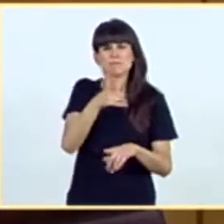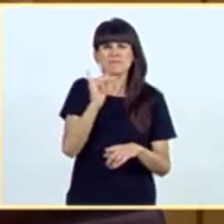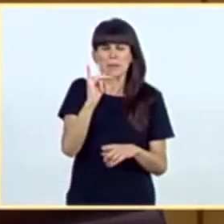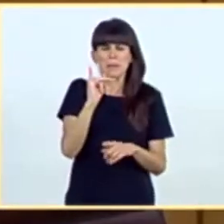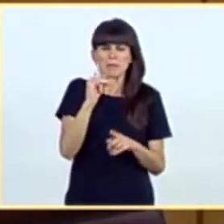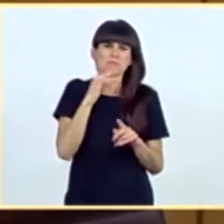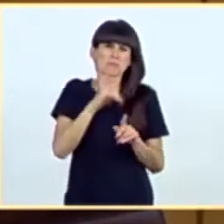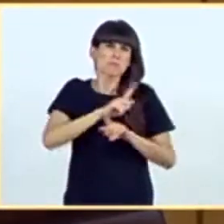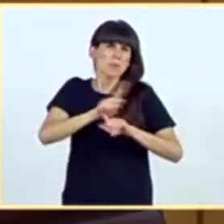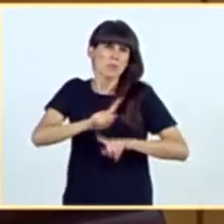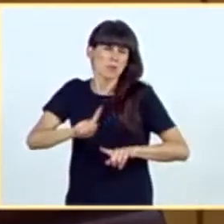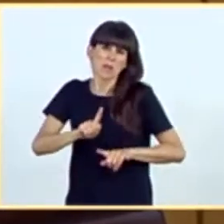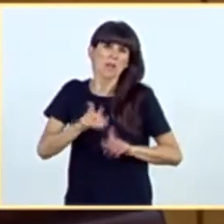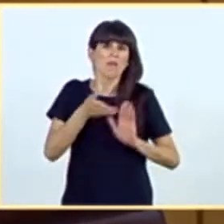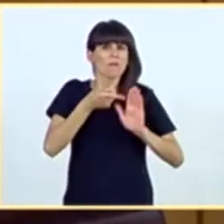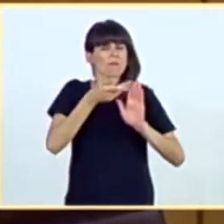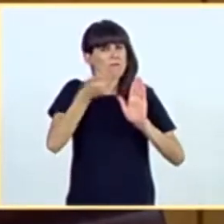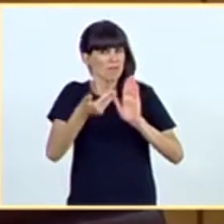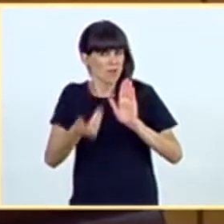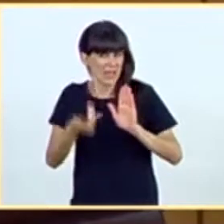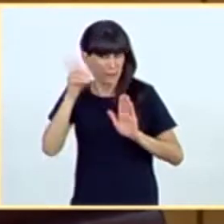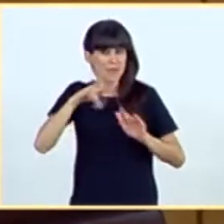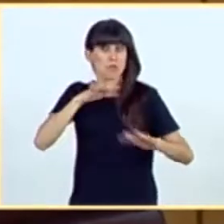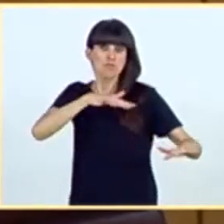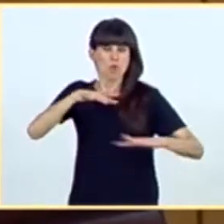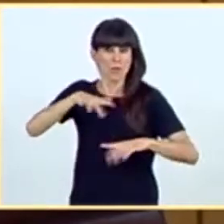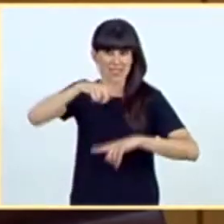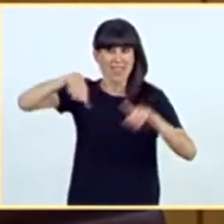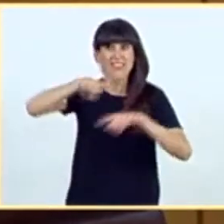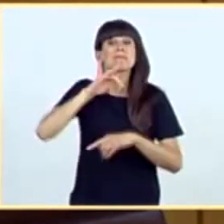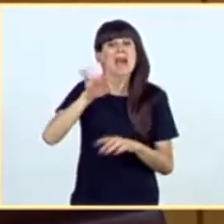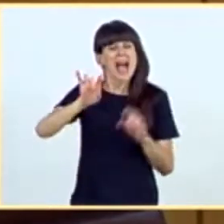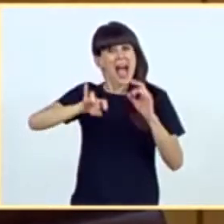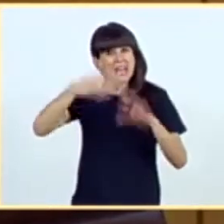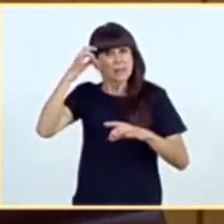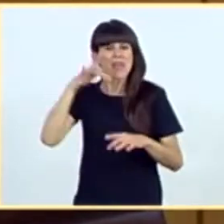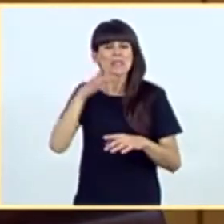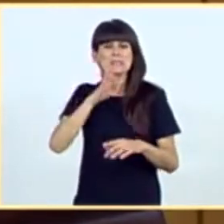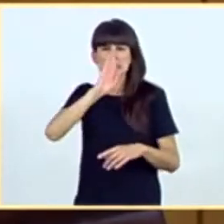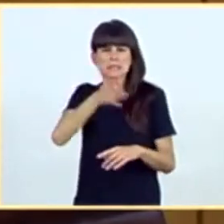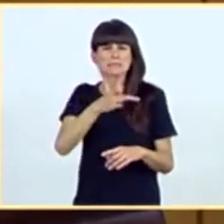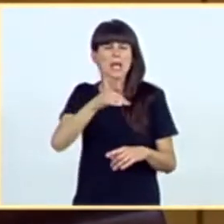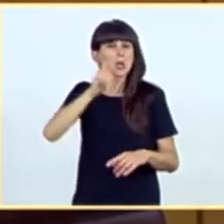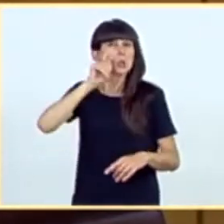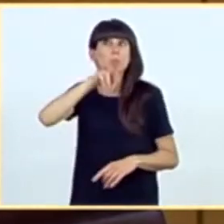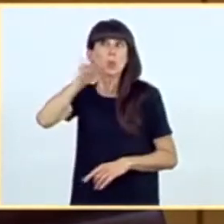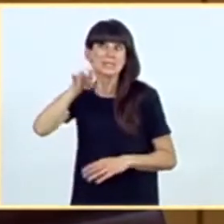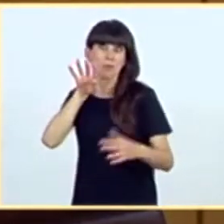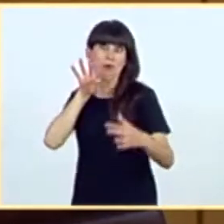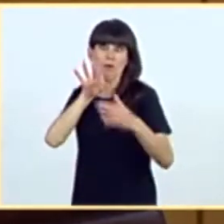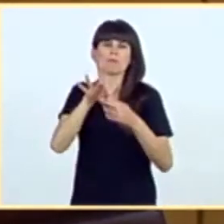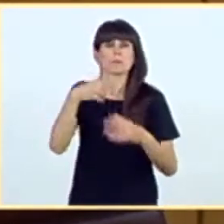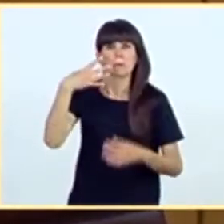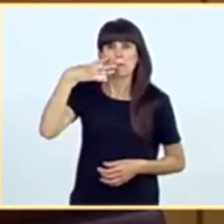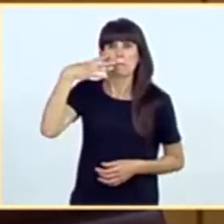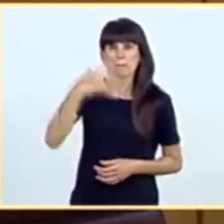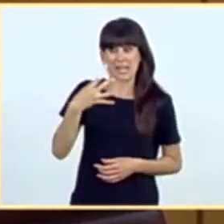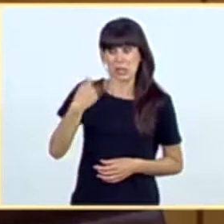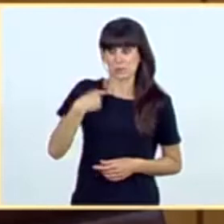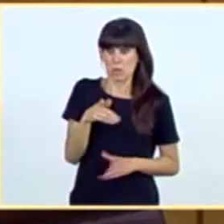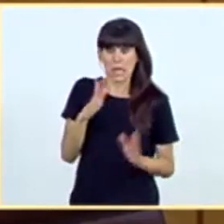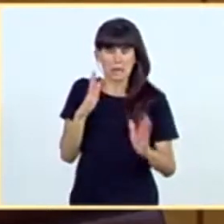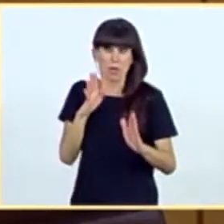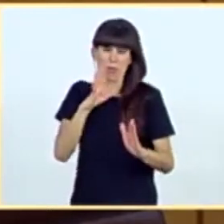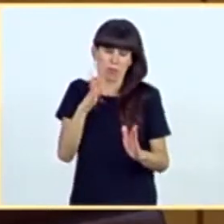en la movilidad de la pandemia. Los establecimientos y actividades directamente vinculadas con el sector turístico han visto peligrar la temporada por